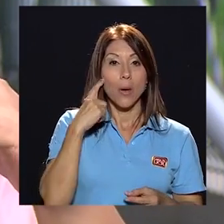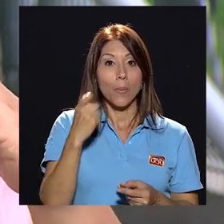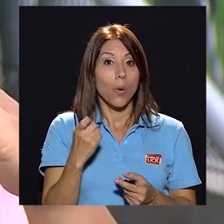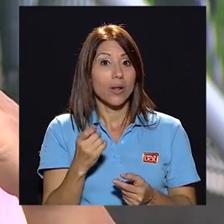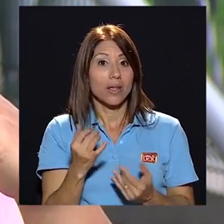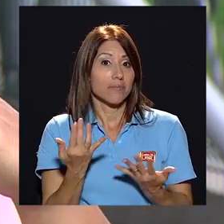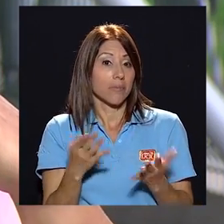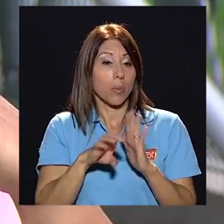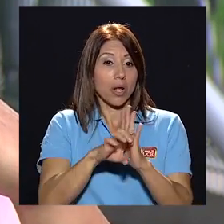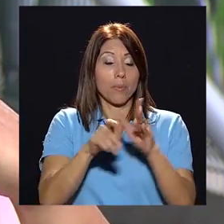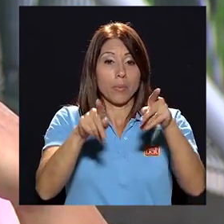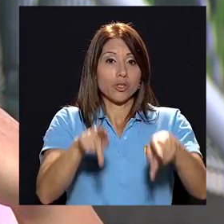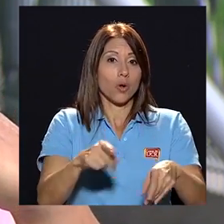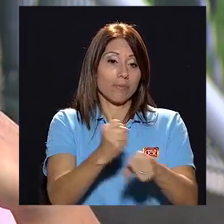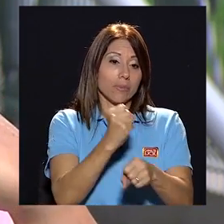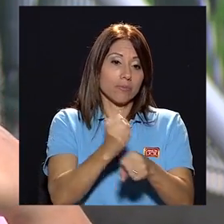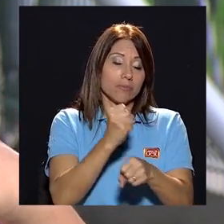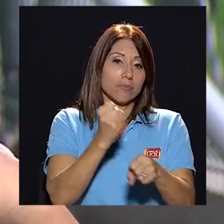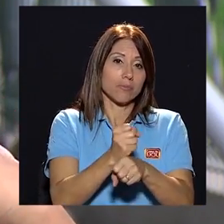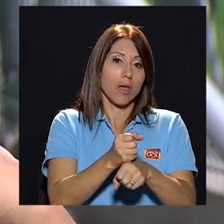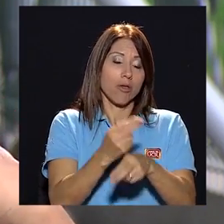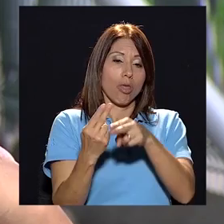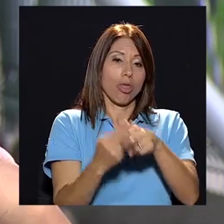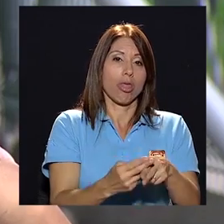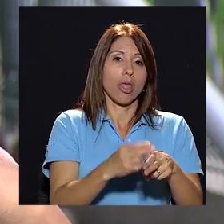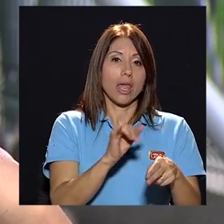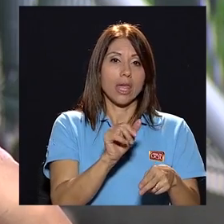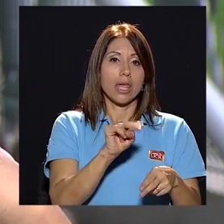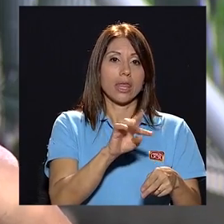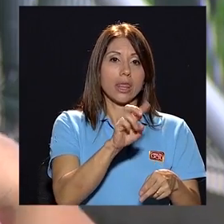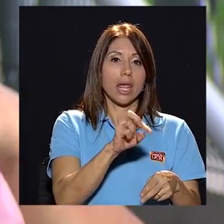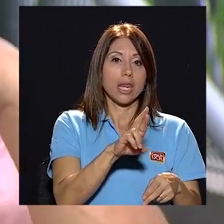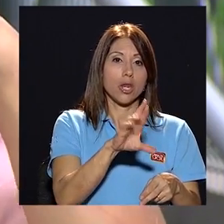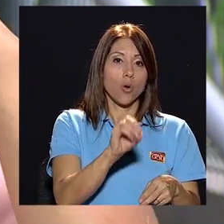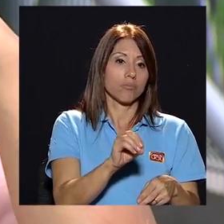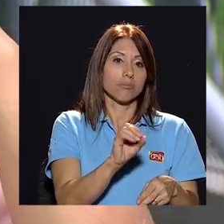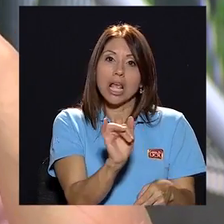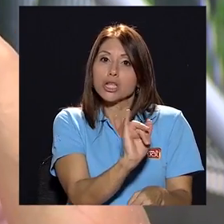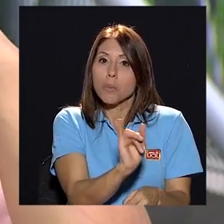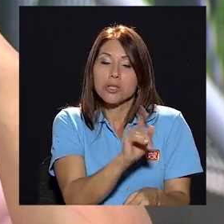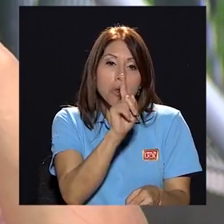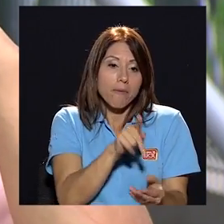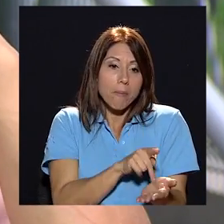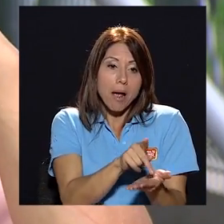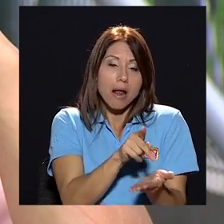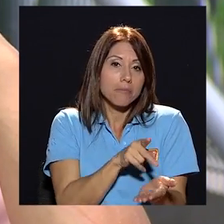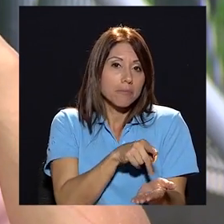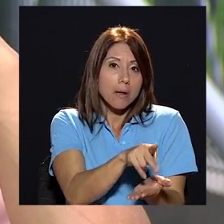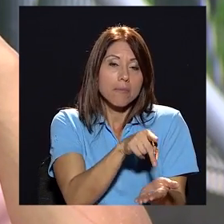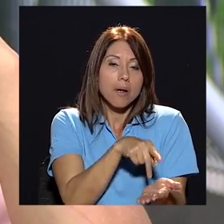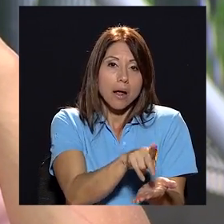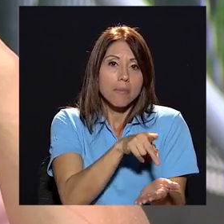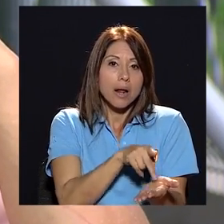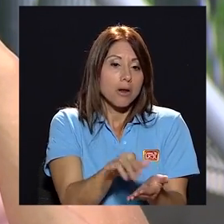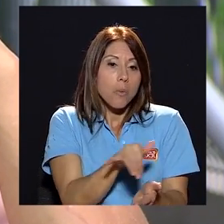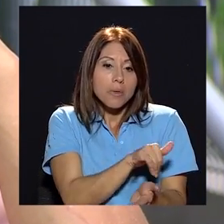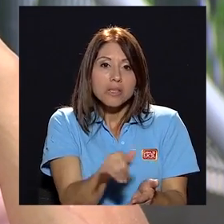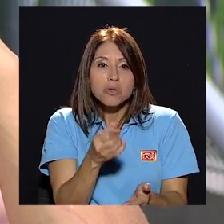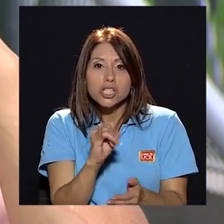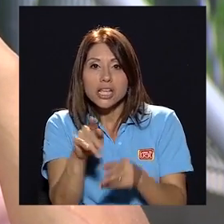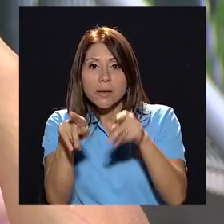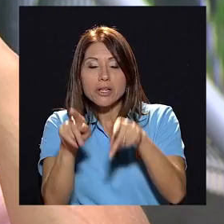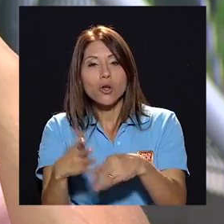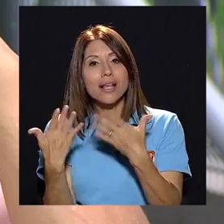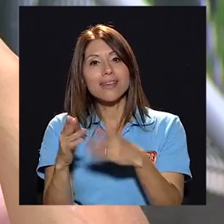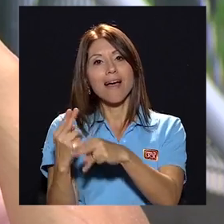que está teniendo la institución o un funcionario que está interino le costaría lo mismo a la institución si esa persona se consolida en